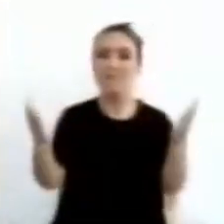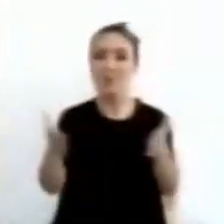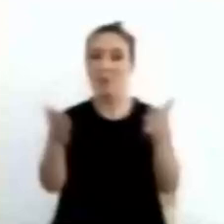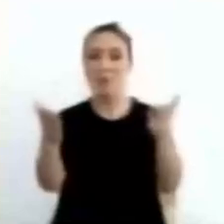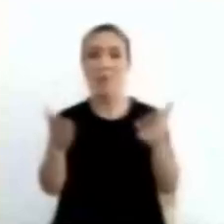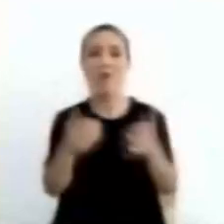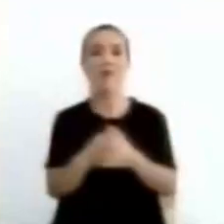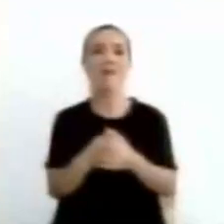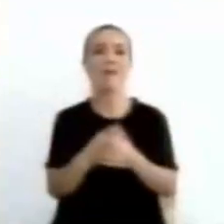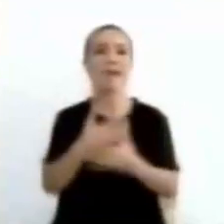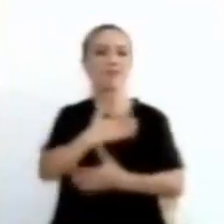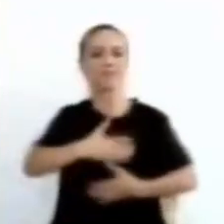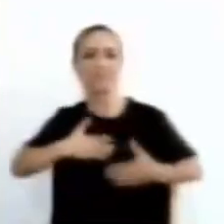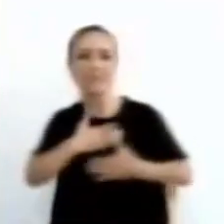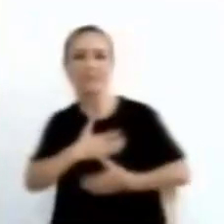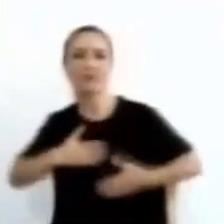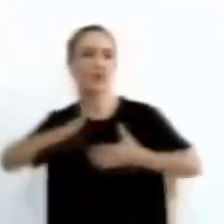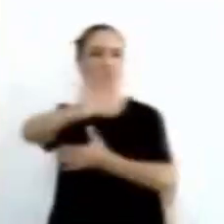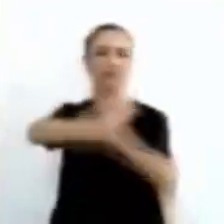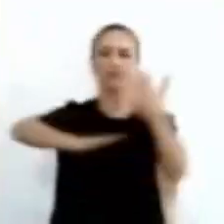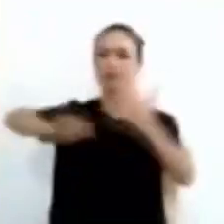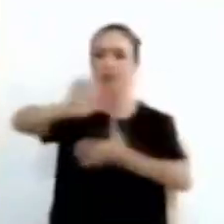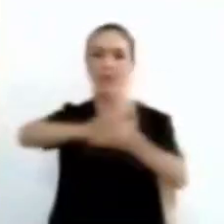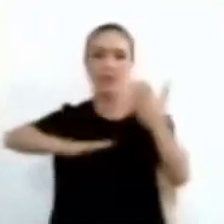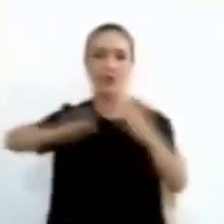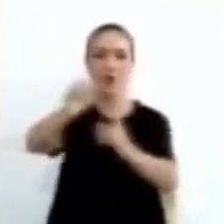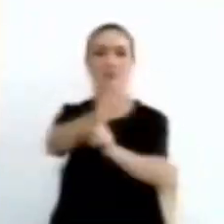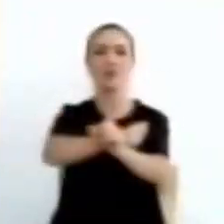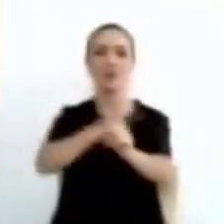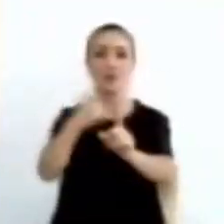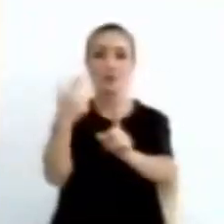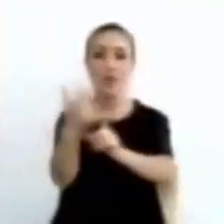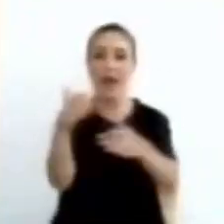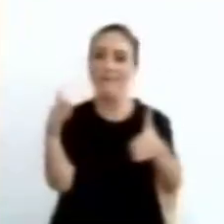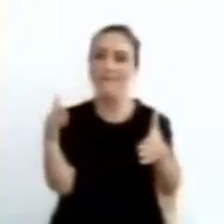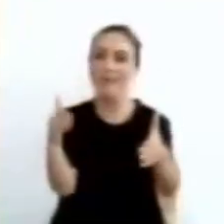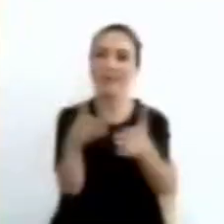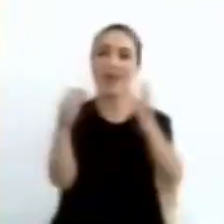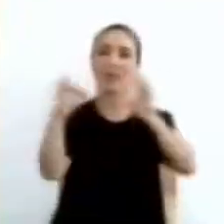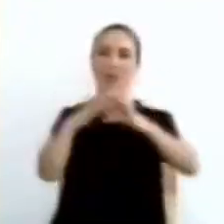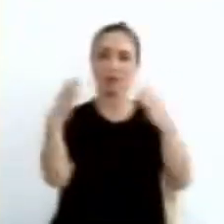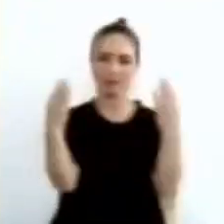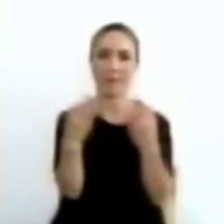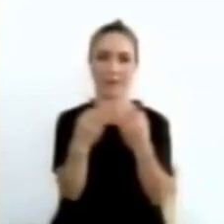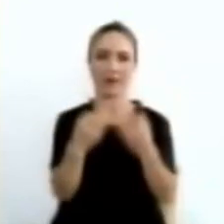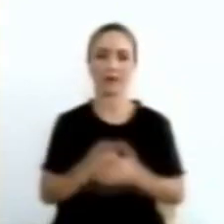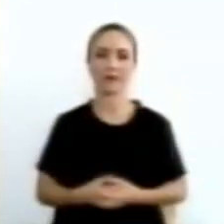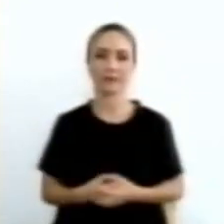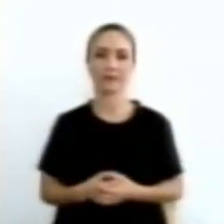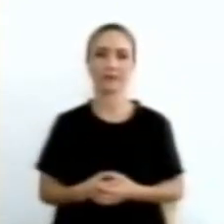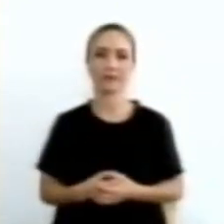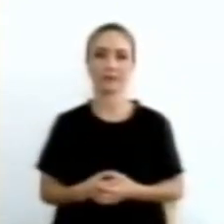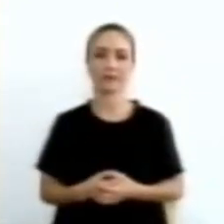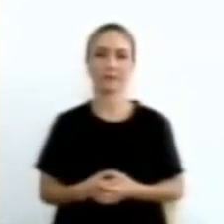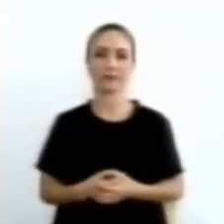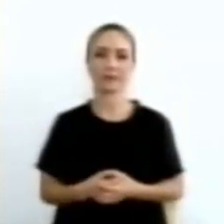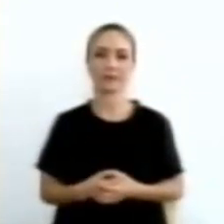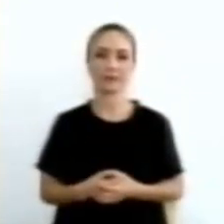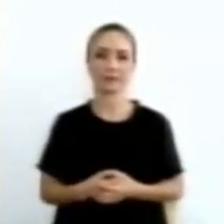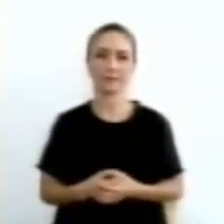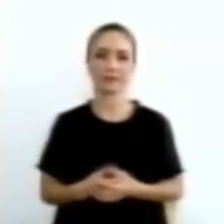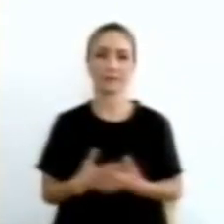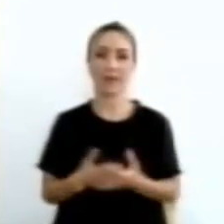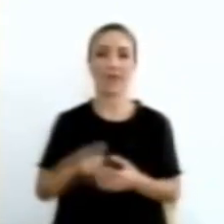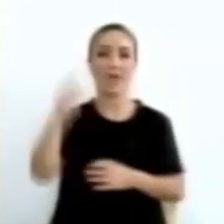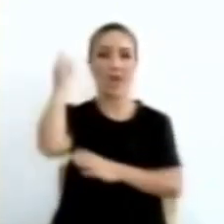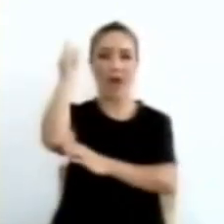y el desorden social en prejuicio de la familia y la institucionalidad del